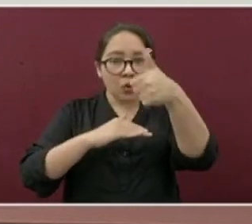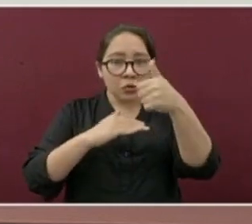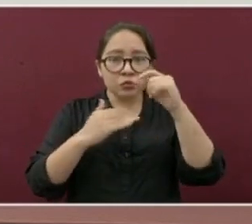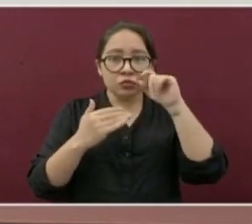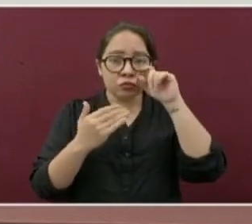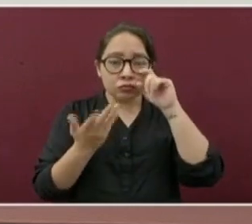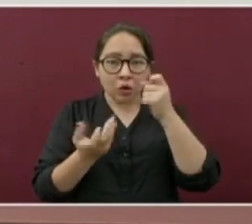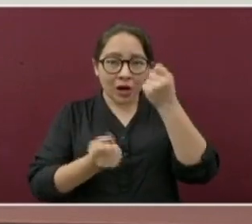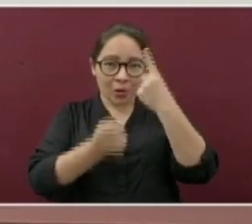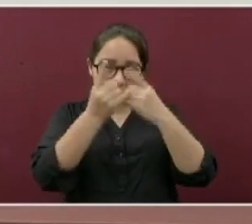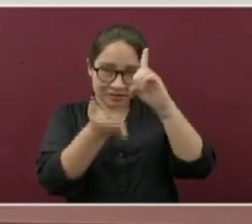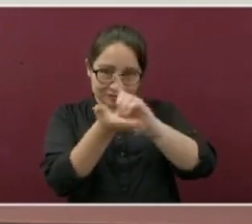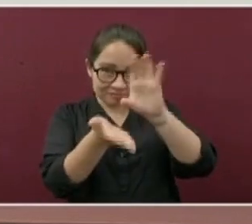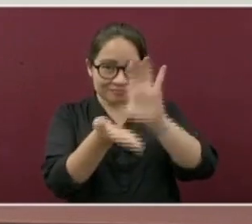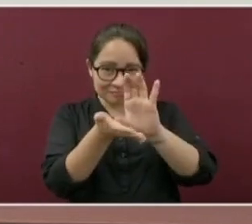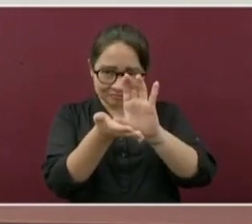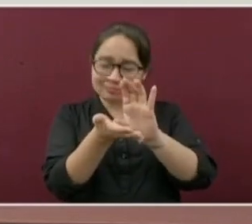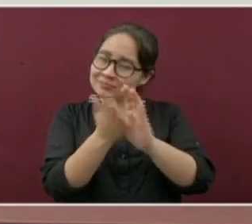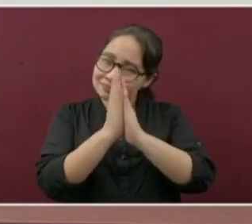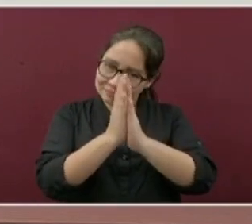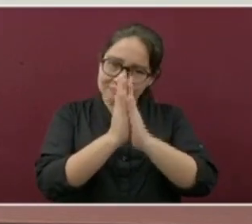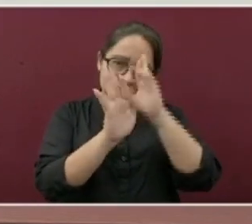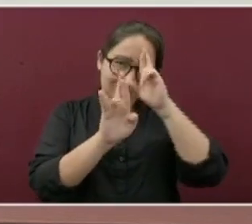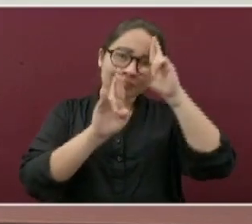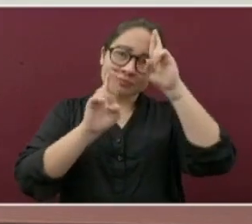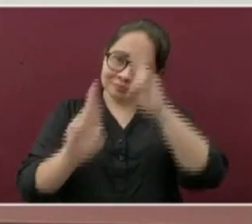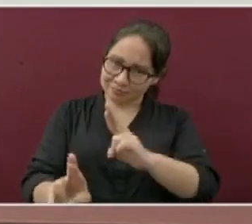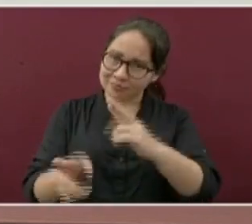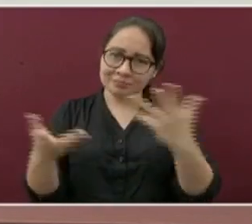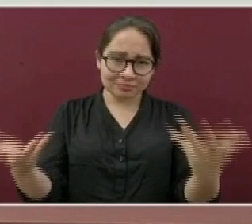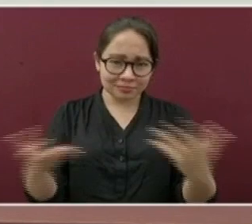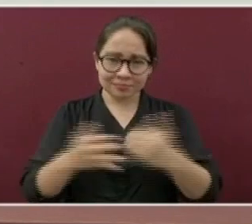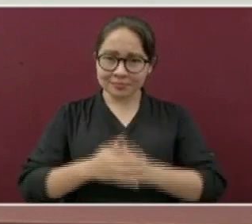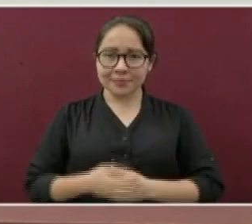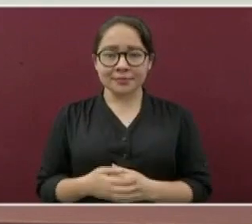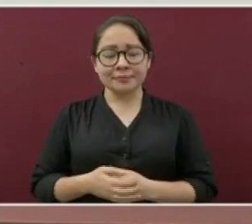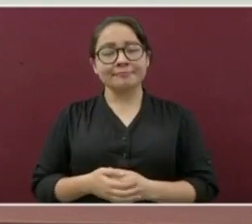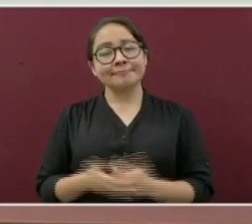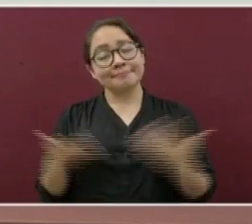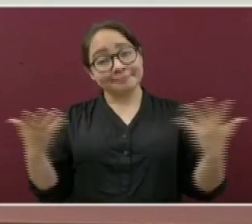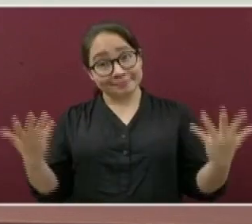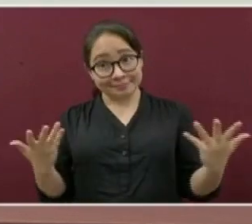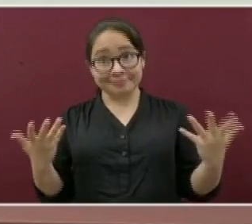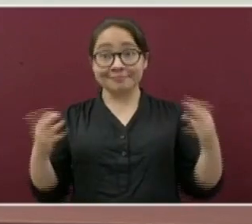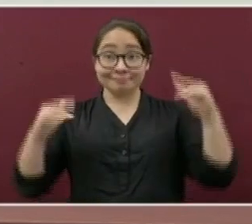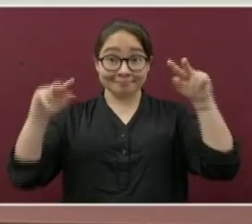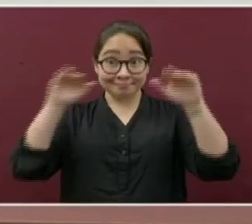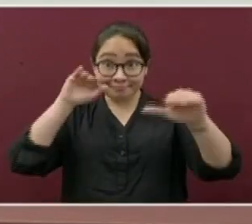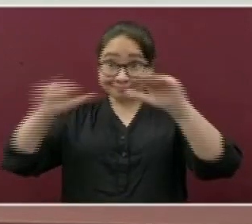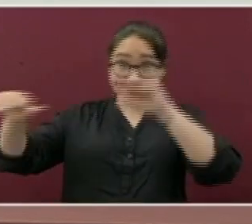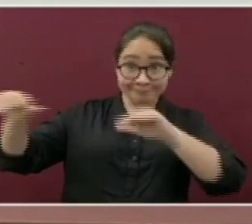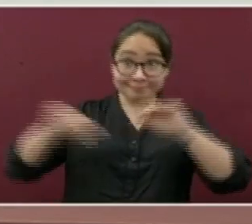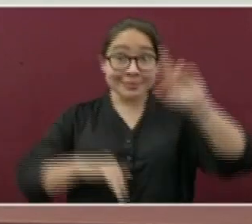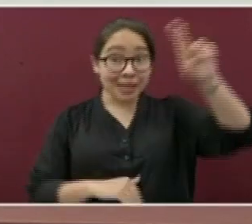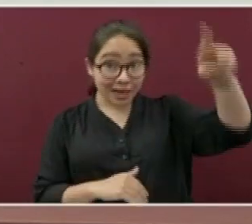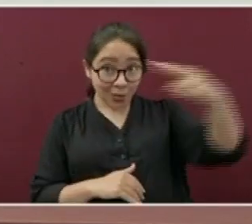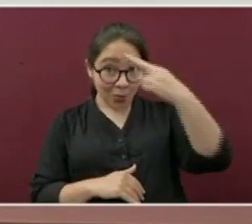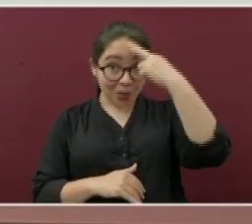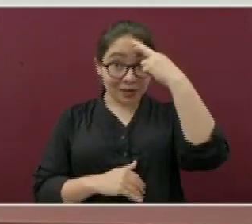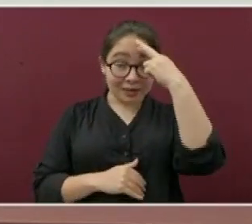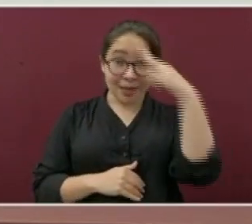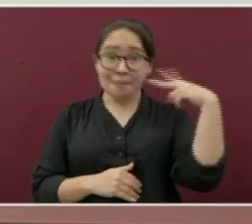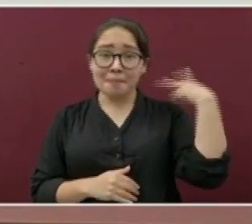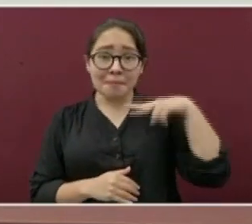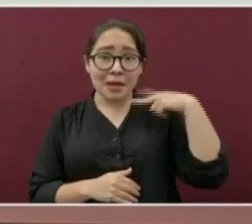mayores con alguna discapacidad. Respetable familia veracruzana, recuerden, la vacuna